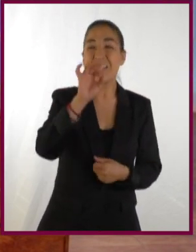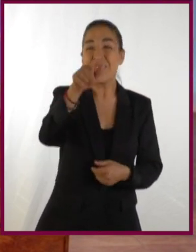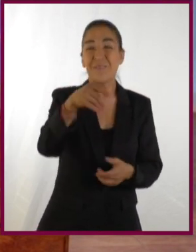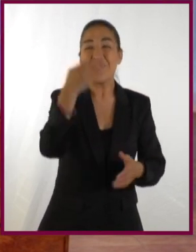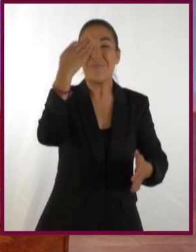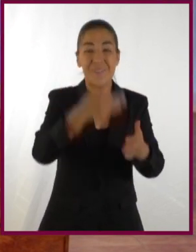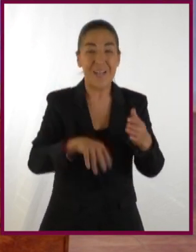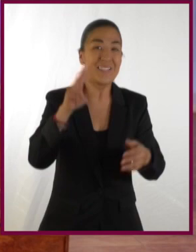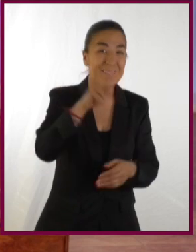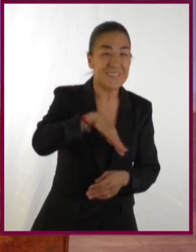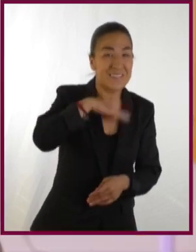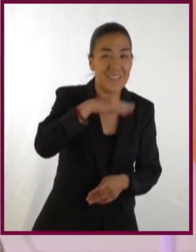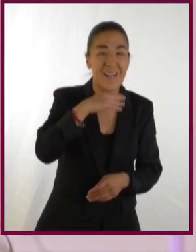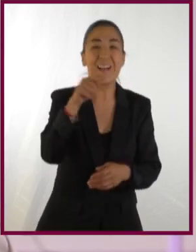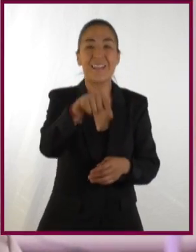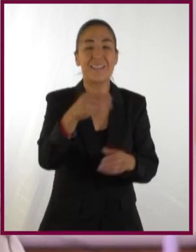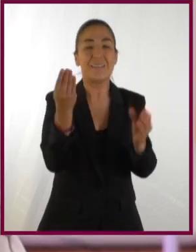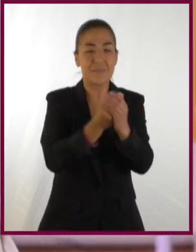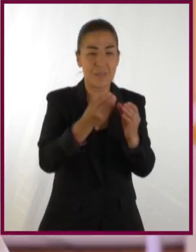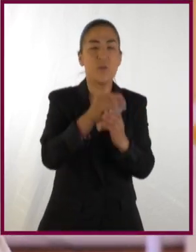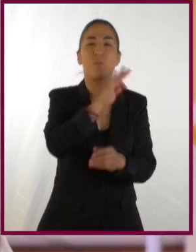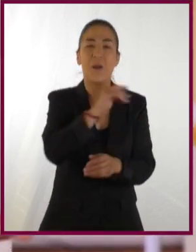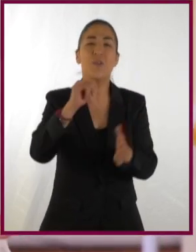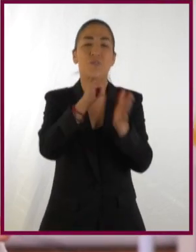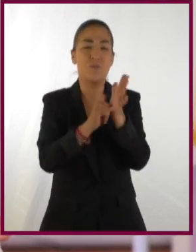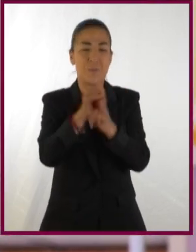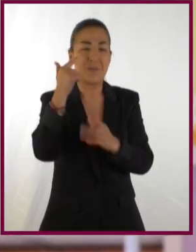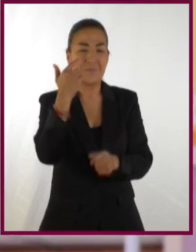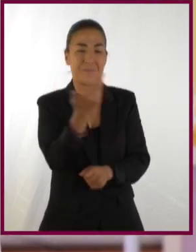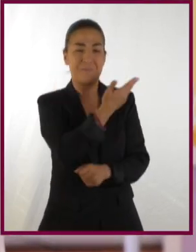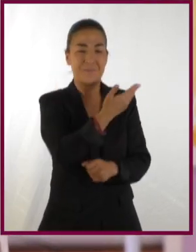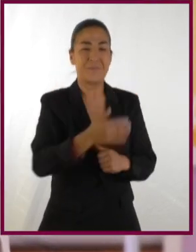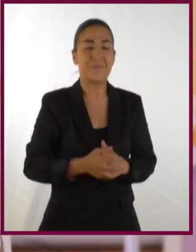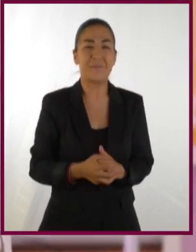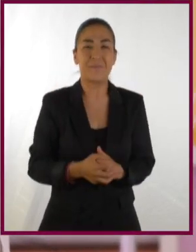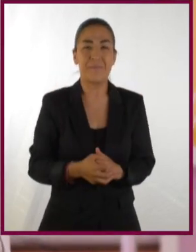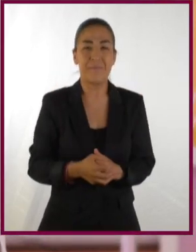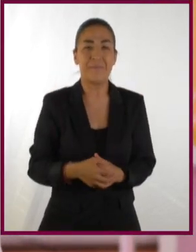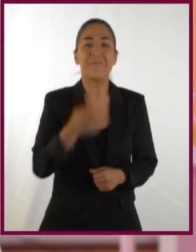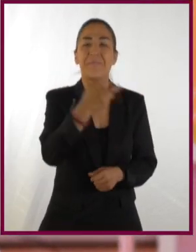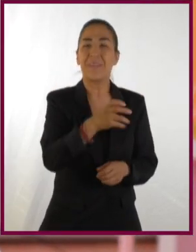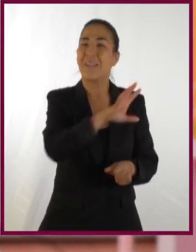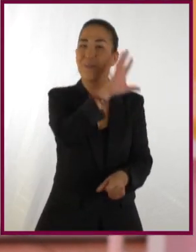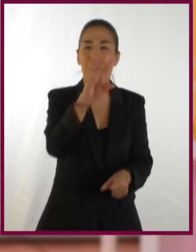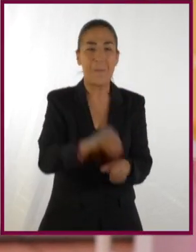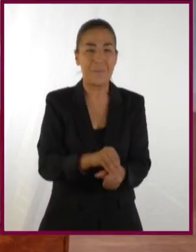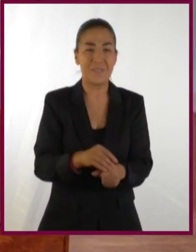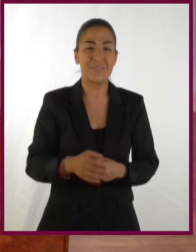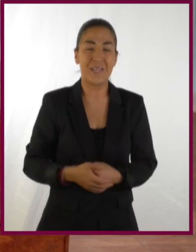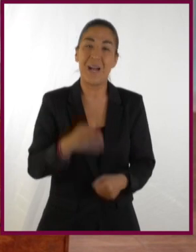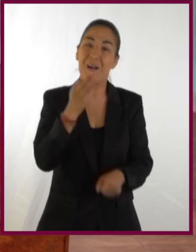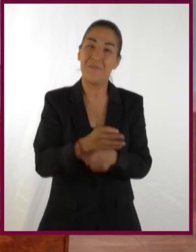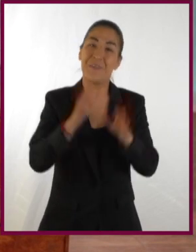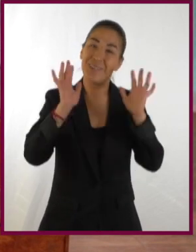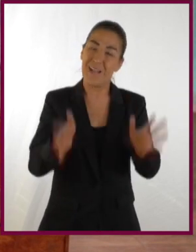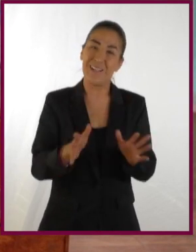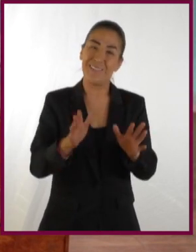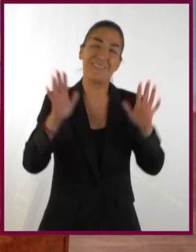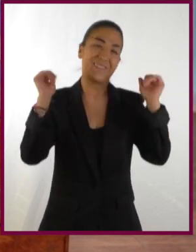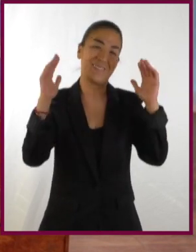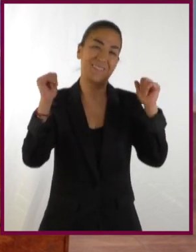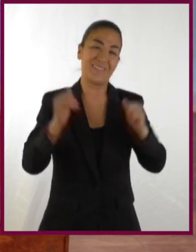Ah, y si se perdieron algún programa, búsquenos en el canal de YouTube de la Secretaría de Educación Media Superior. Ahí están